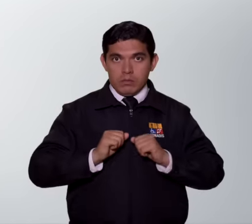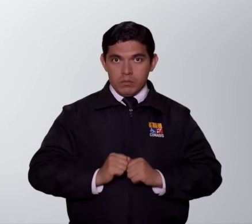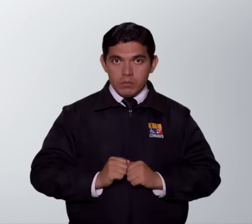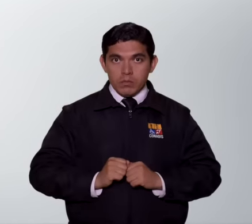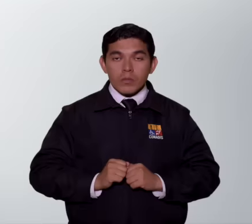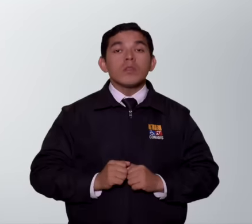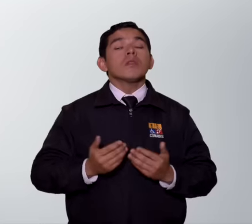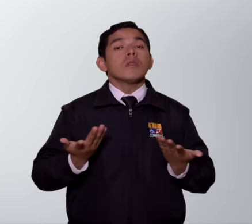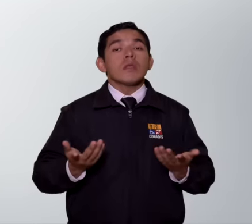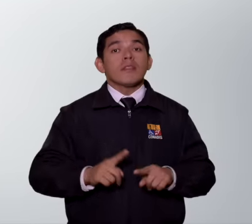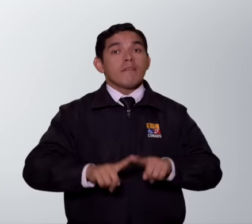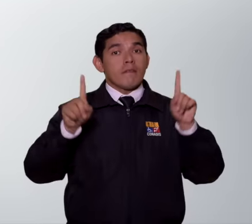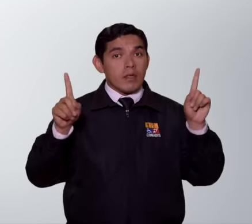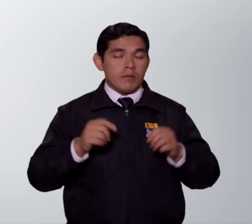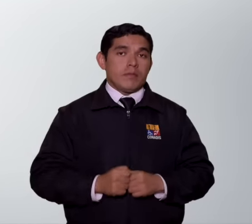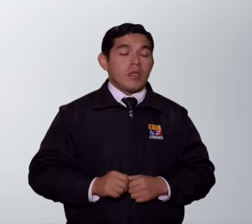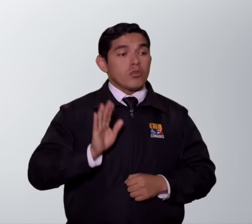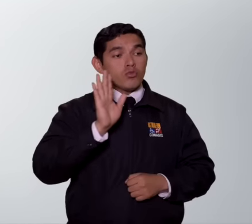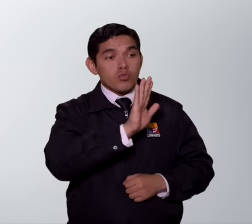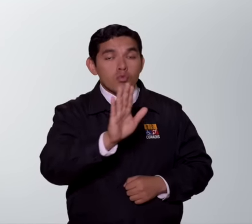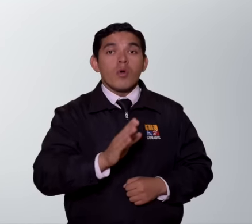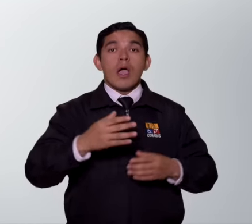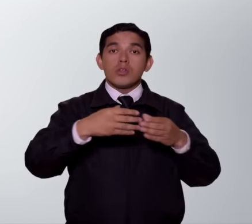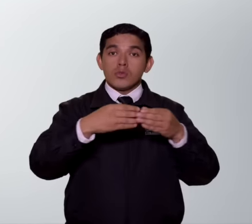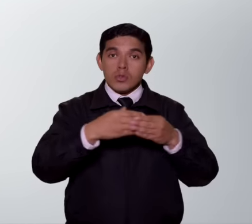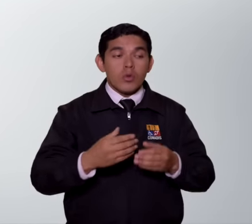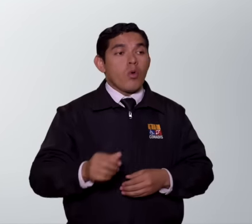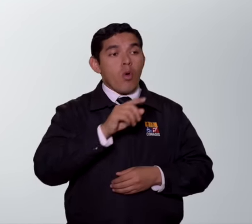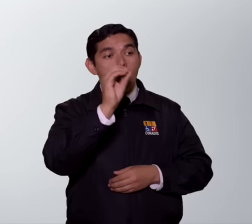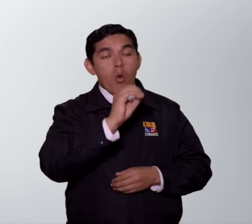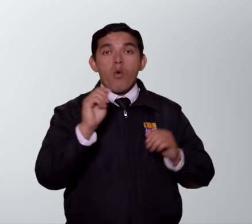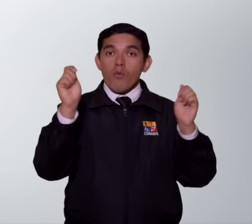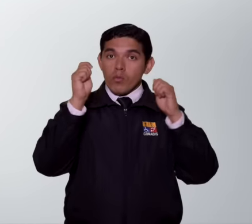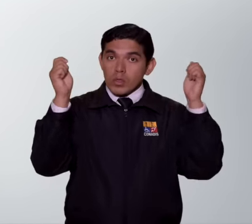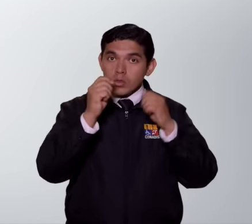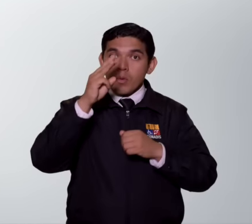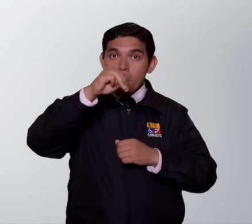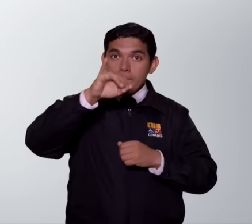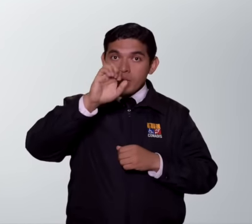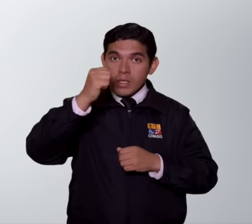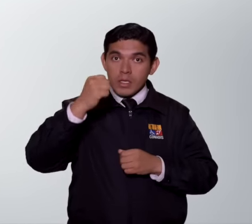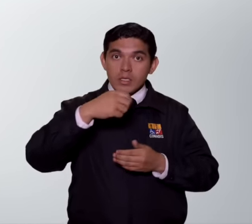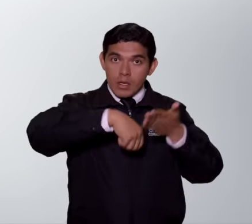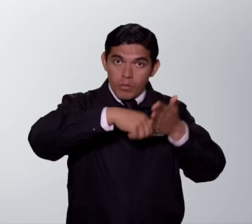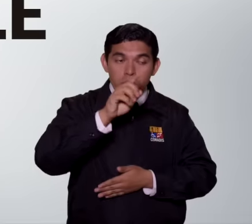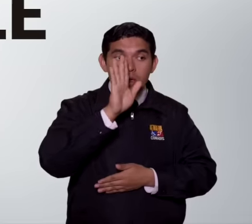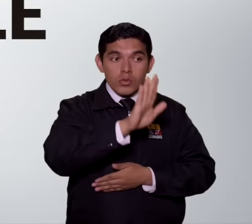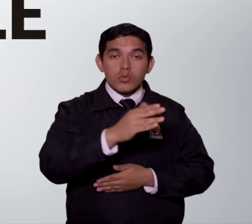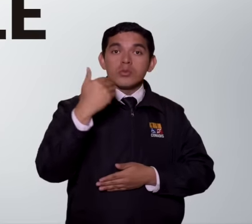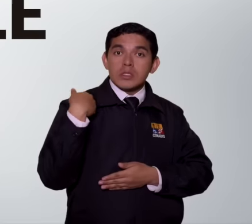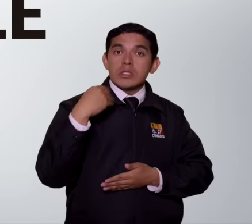permanentemente y en el caso de tratarse de personas jurídicas, asociaciones y fundaciones avaladas por el MIES, tendrán un descuento del